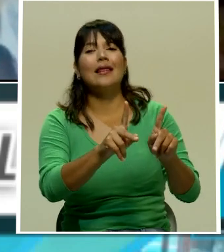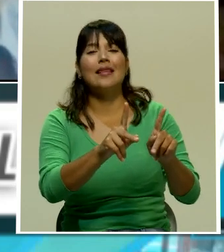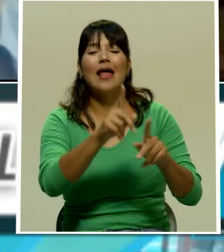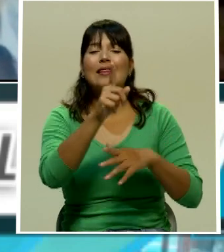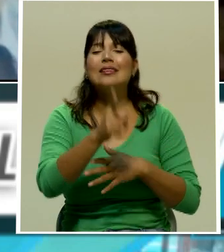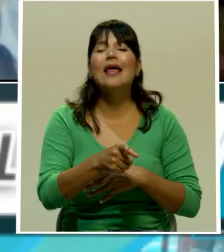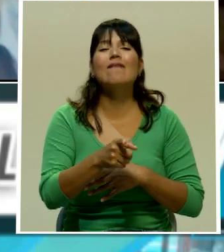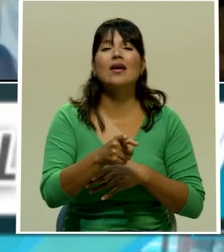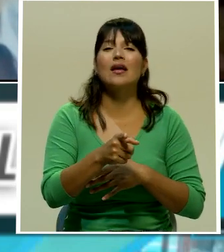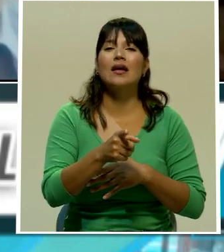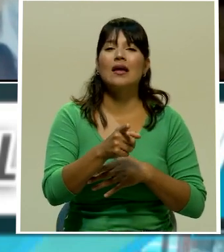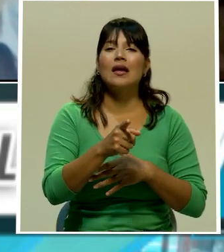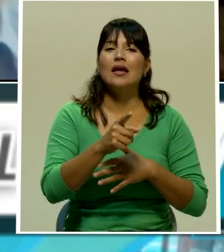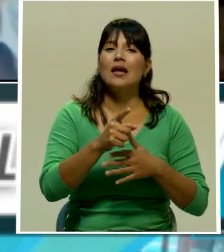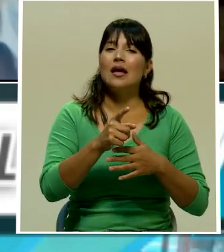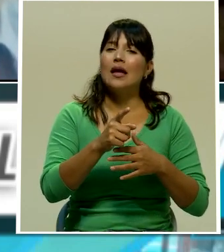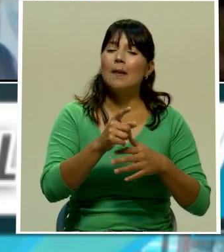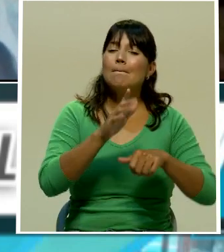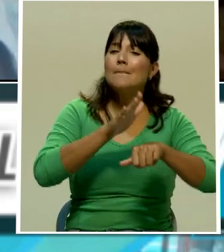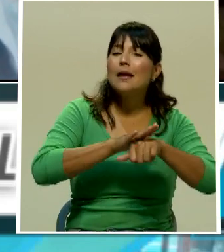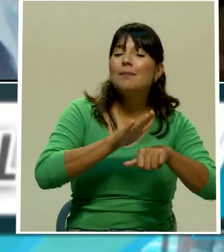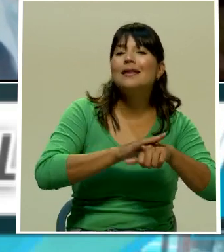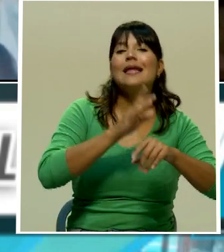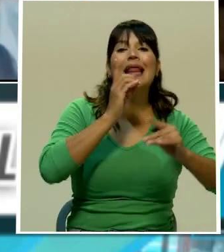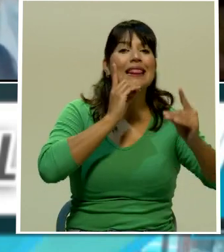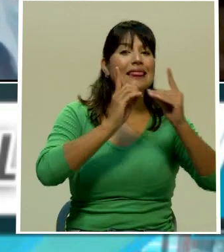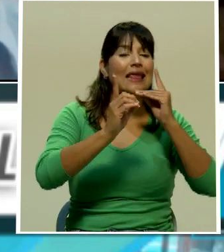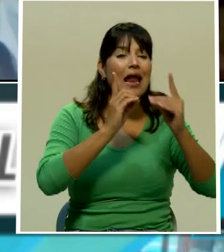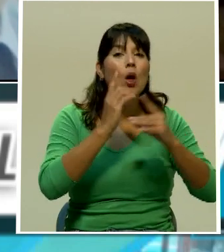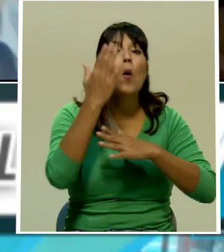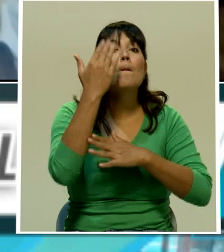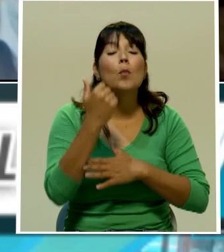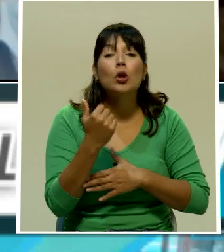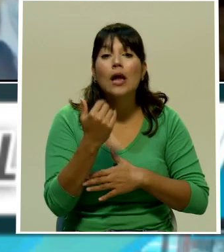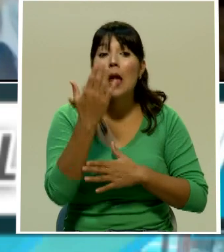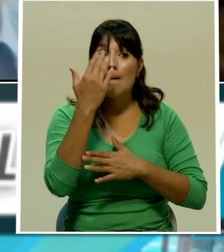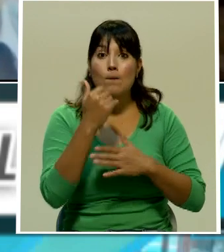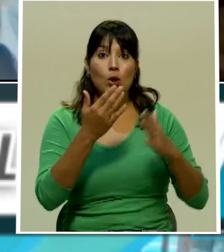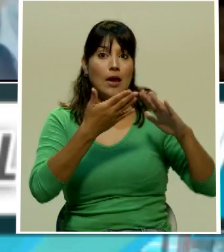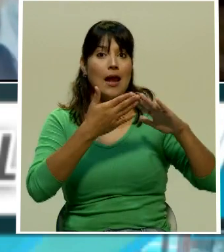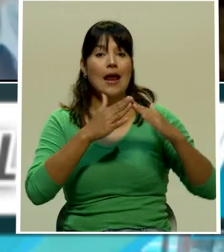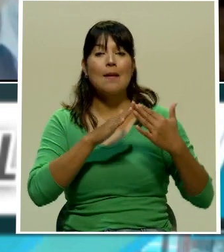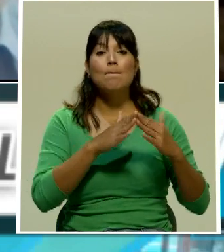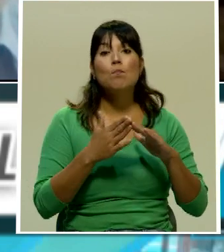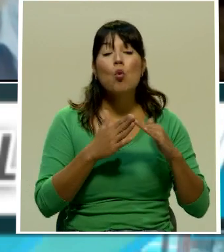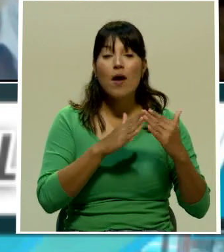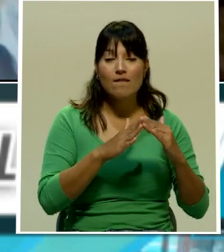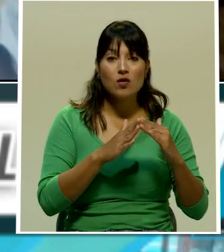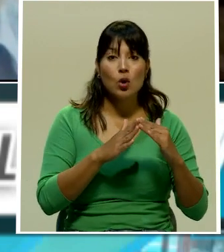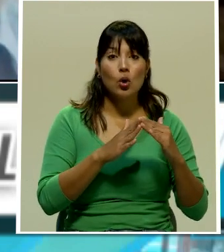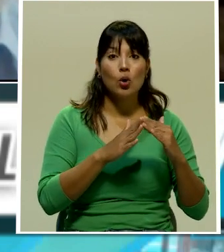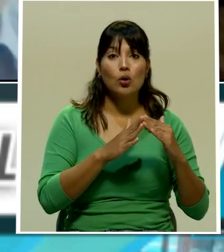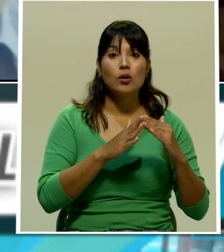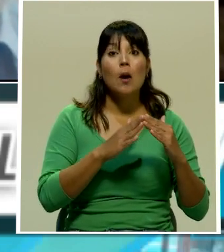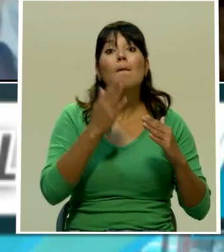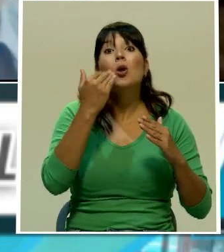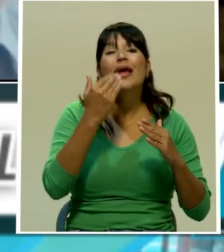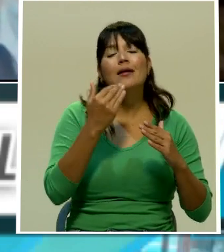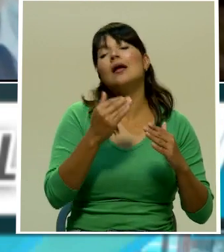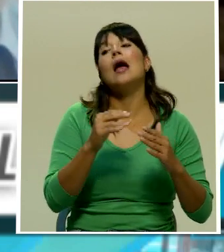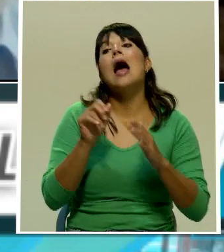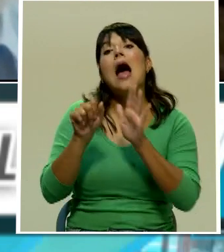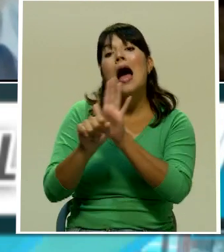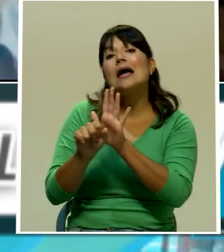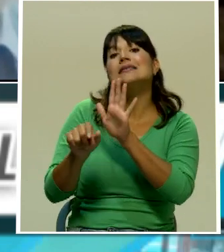un diálogo también porque la ciudadanía como usted dice es esa la asamblea legislativa